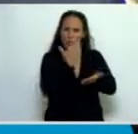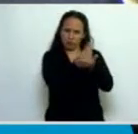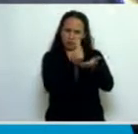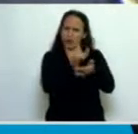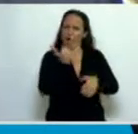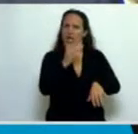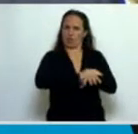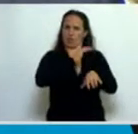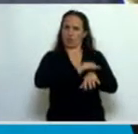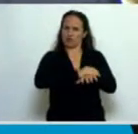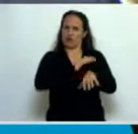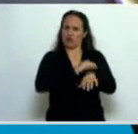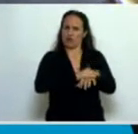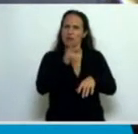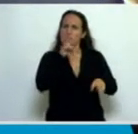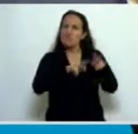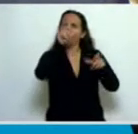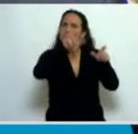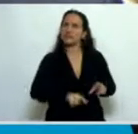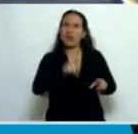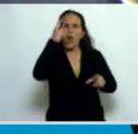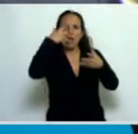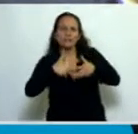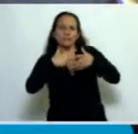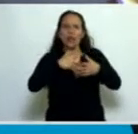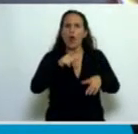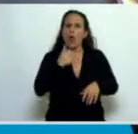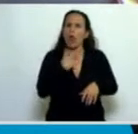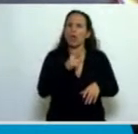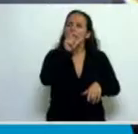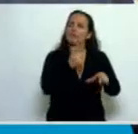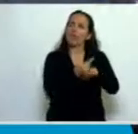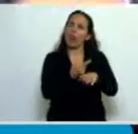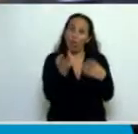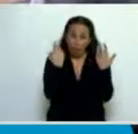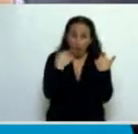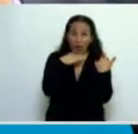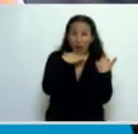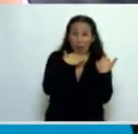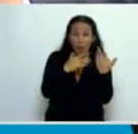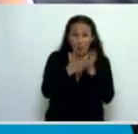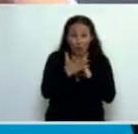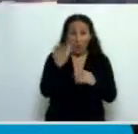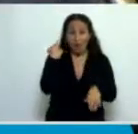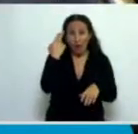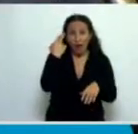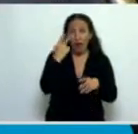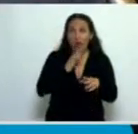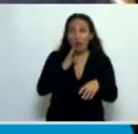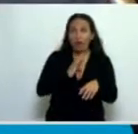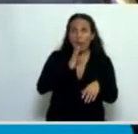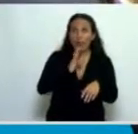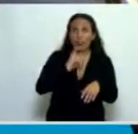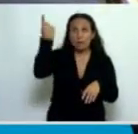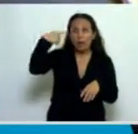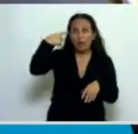funcionario crítico. Acá no estamos buscando funcionarios bovinos que solamente se limiten a